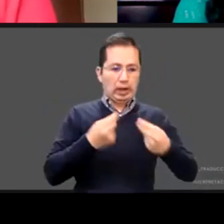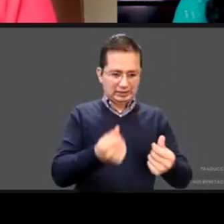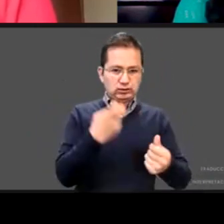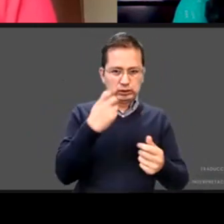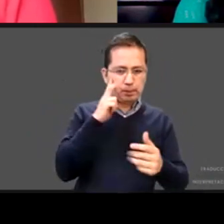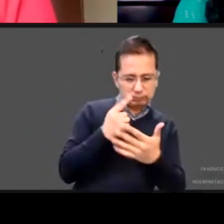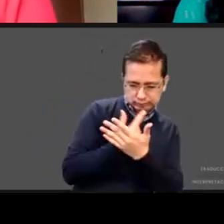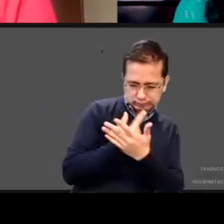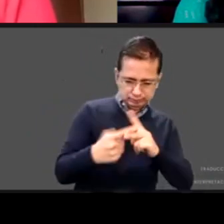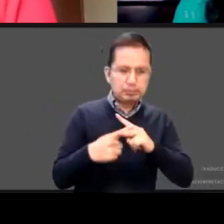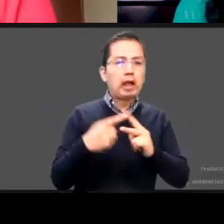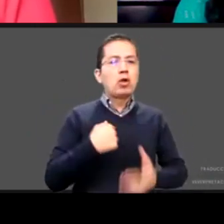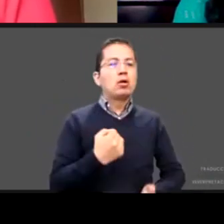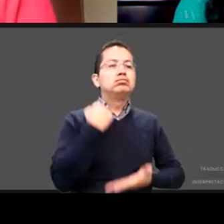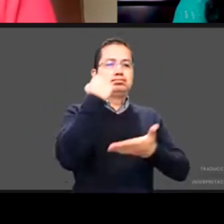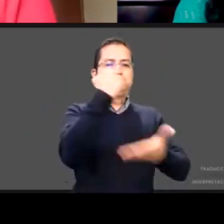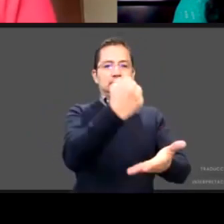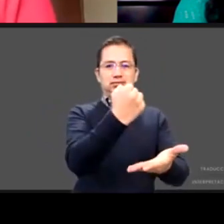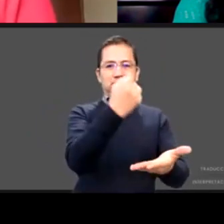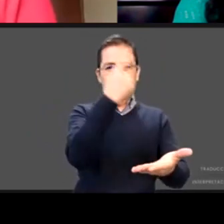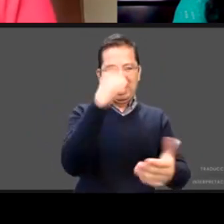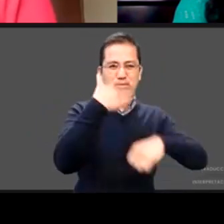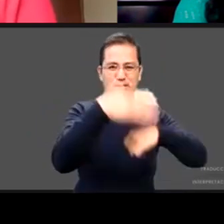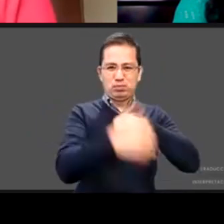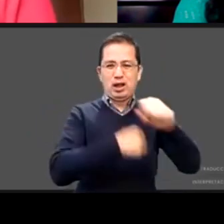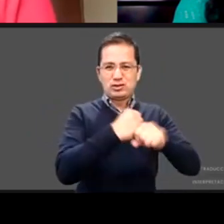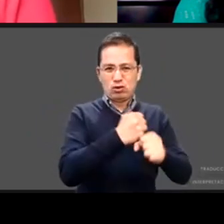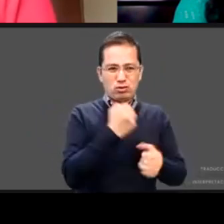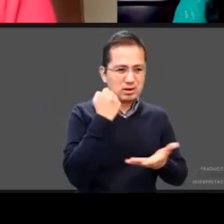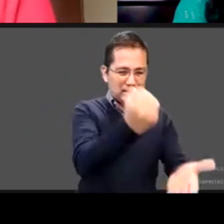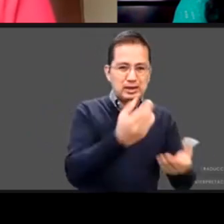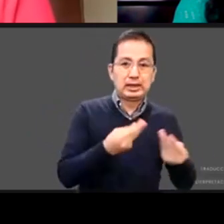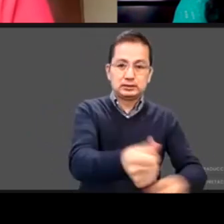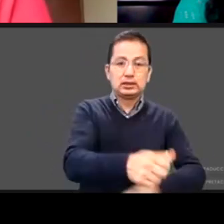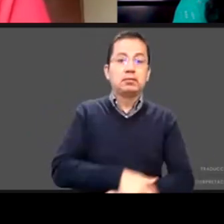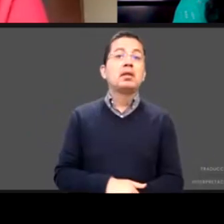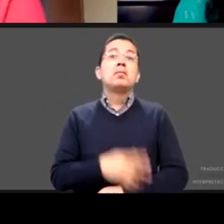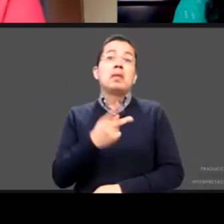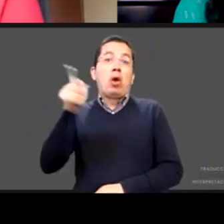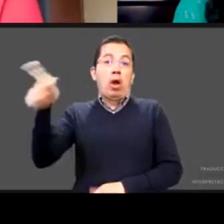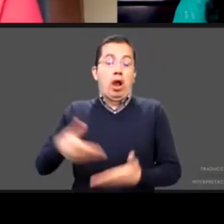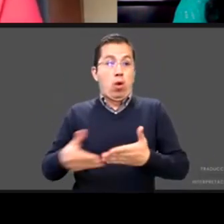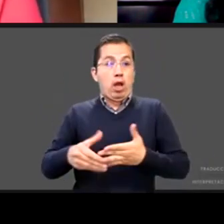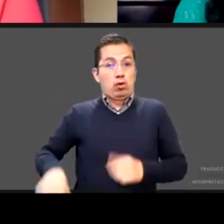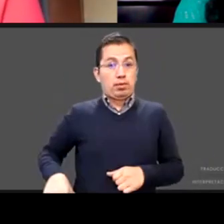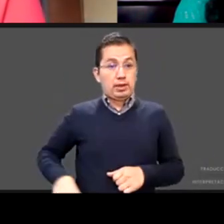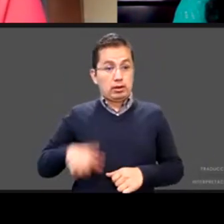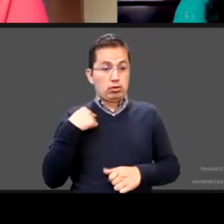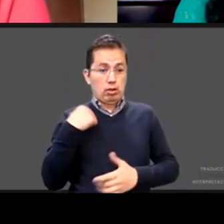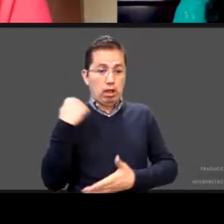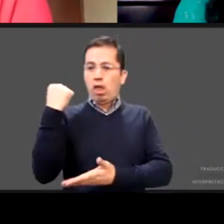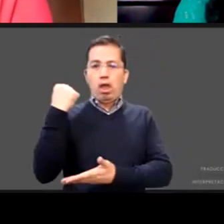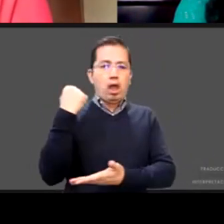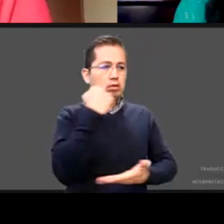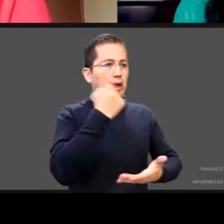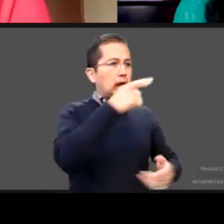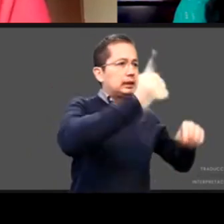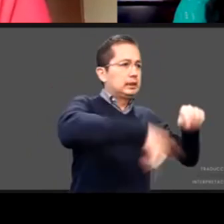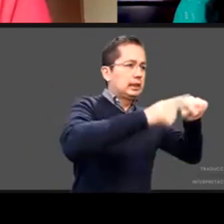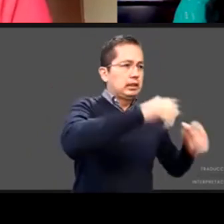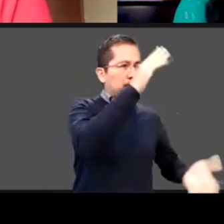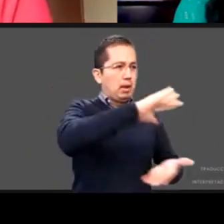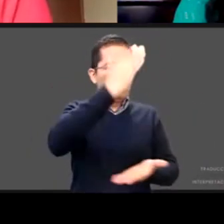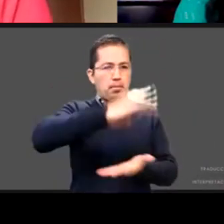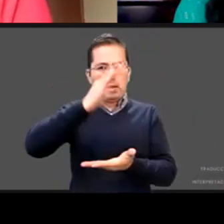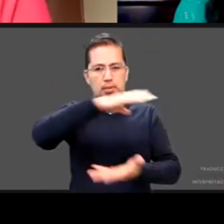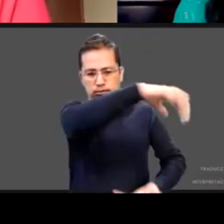tanto dinero y dicen es muy importante pero lo voy a tomar para el COVID para carreteras o para algo y entonces aquí ¿qué podemos hacer? el CIPINA somos todos